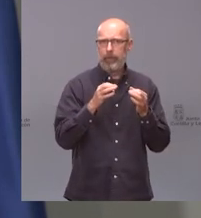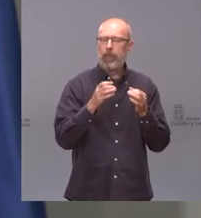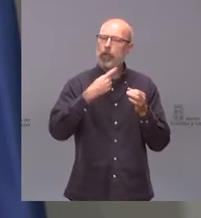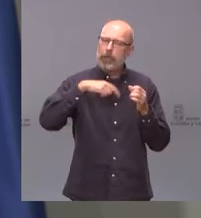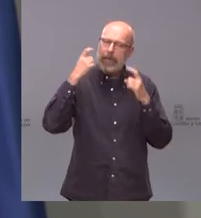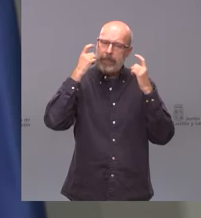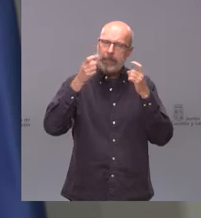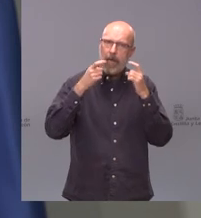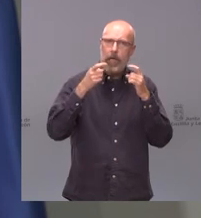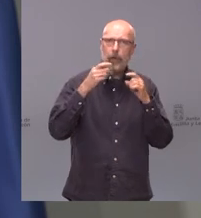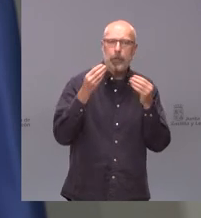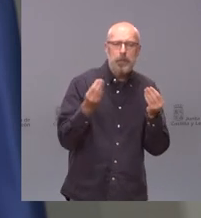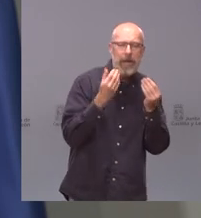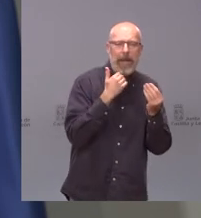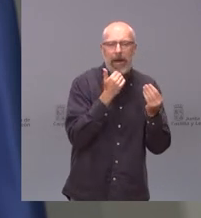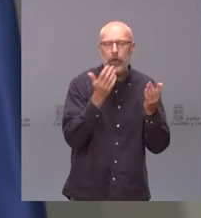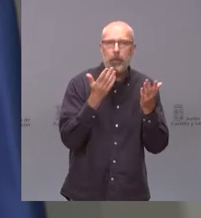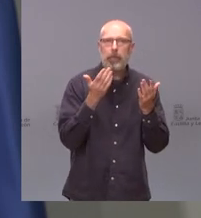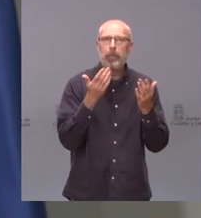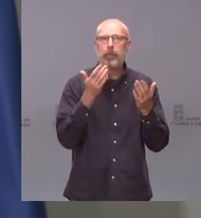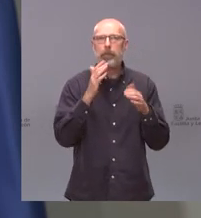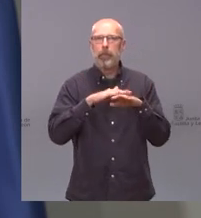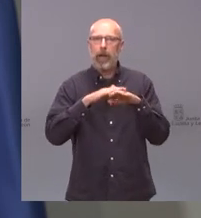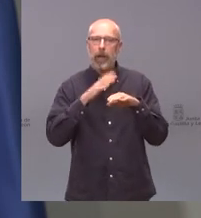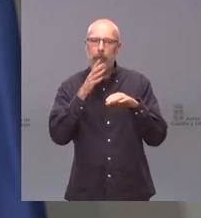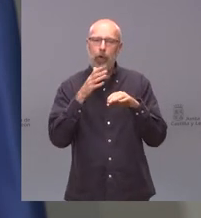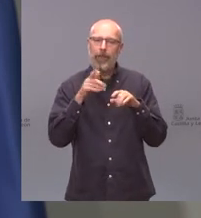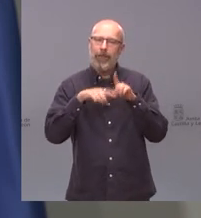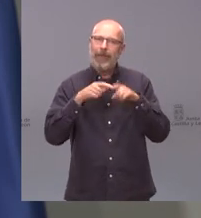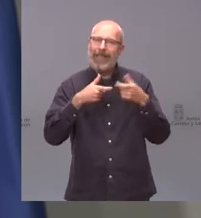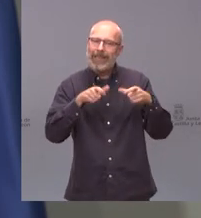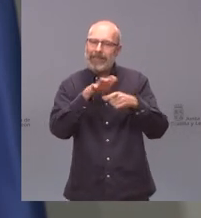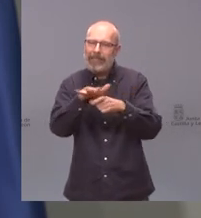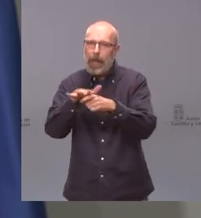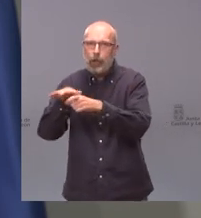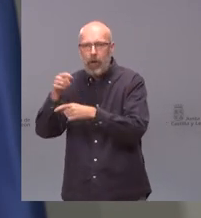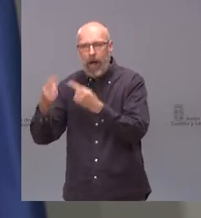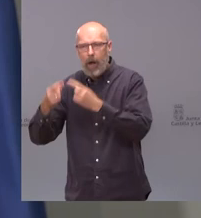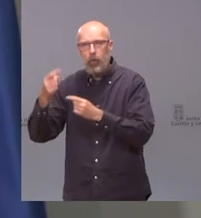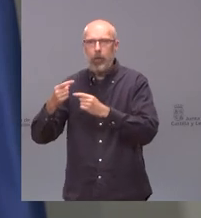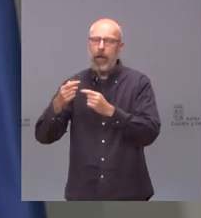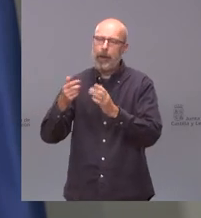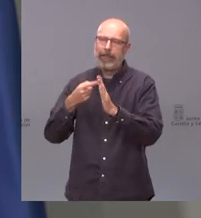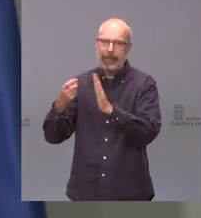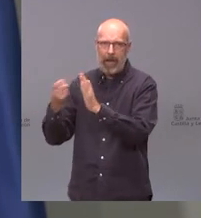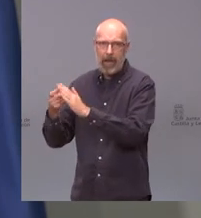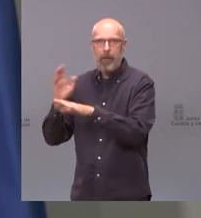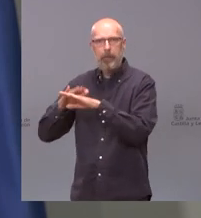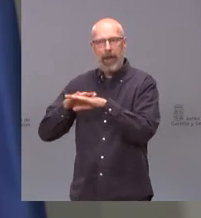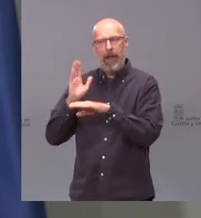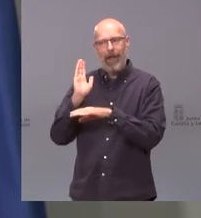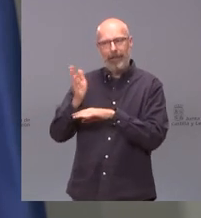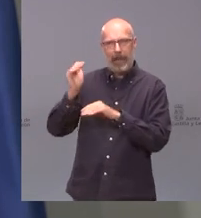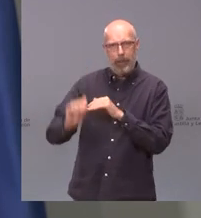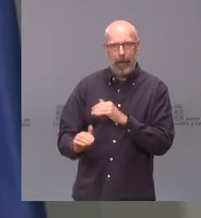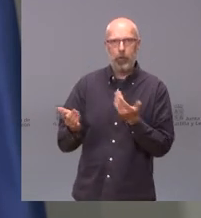limitarlas limitarlas geográficamente limitarlas en sectores para intentar que el daño de las restricciones sea el menor posible y